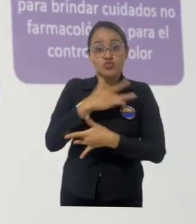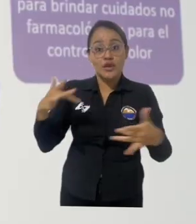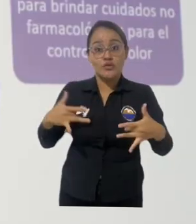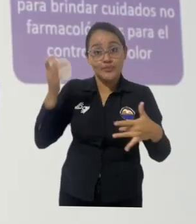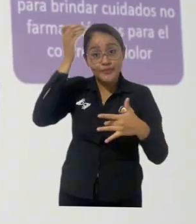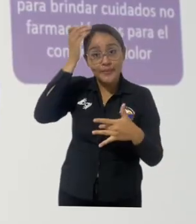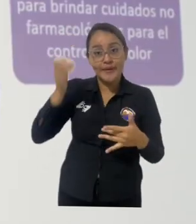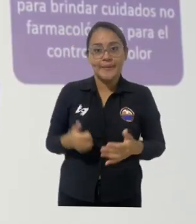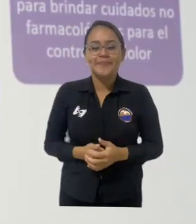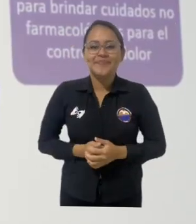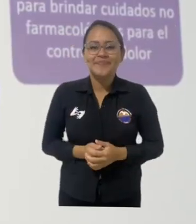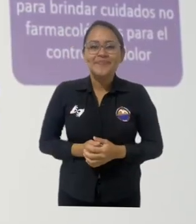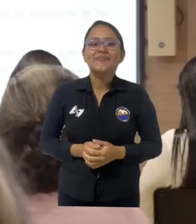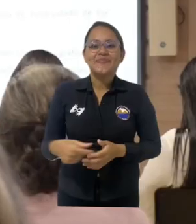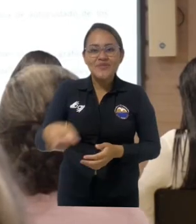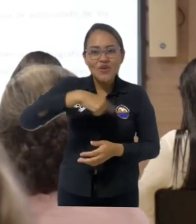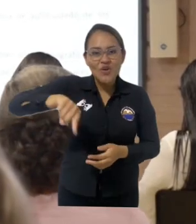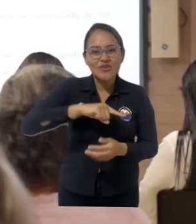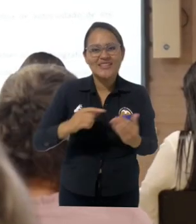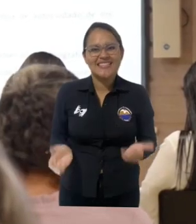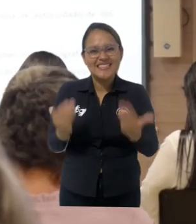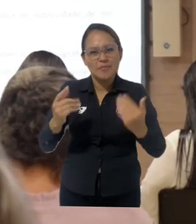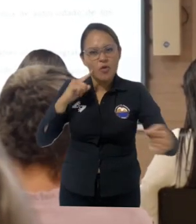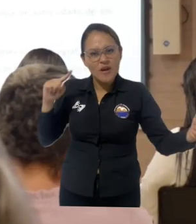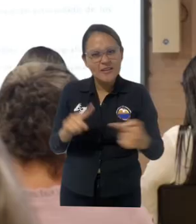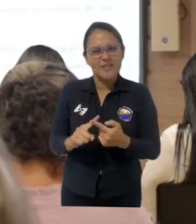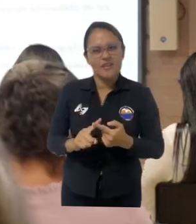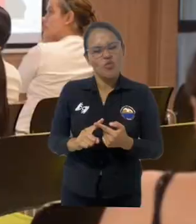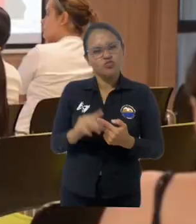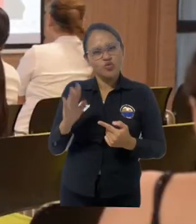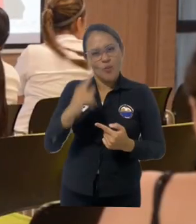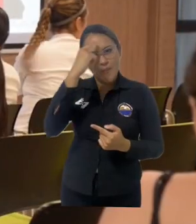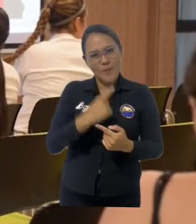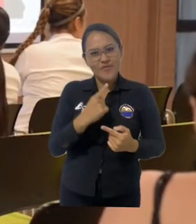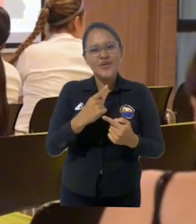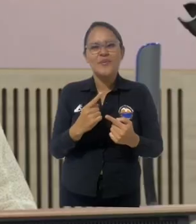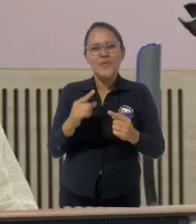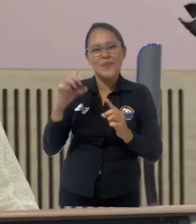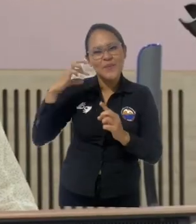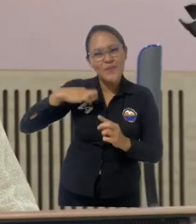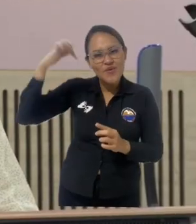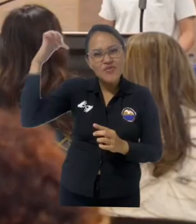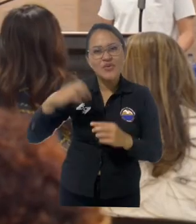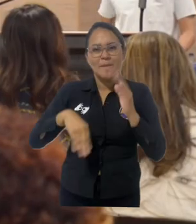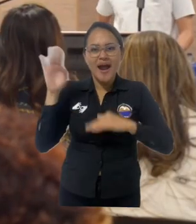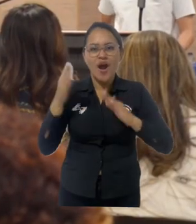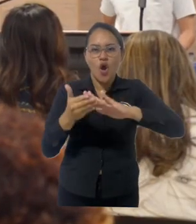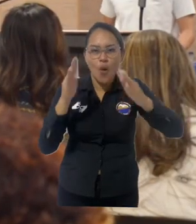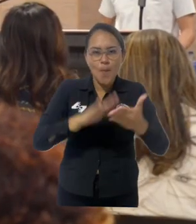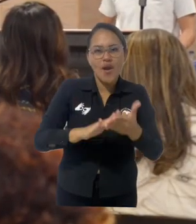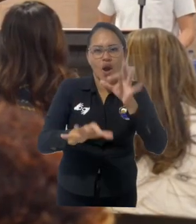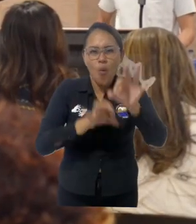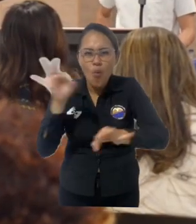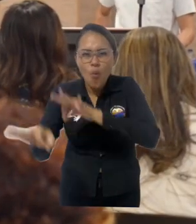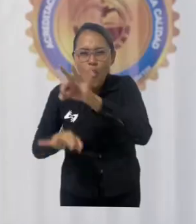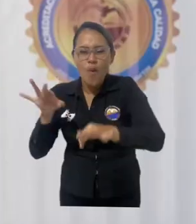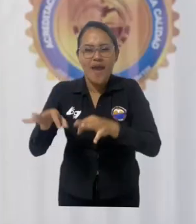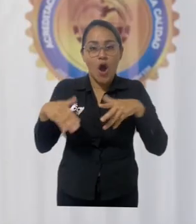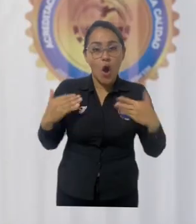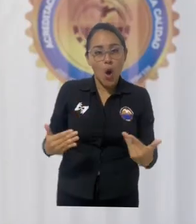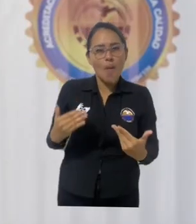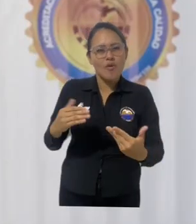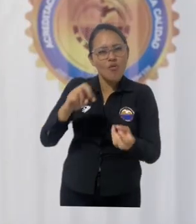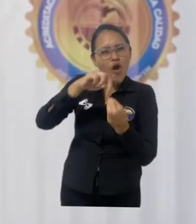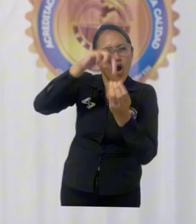Además, conferencistas internacionales compartieron experiencias significativas alrededor de esta importante área de la salud. Esto nos permite